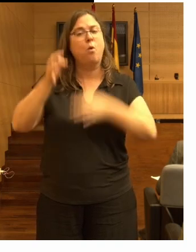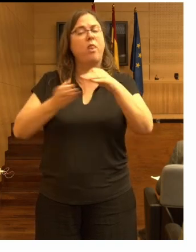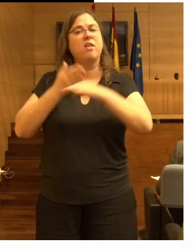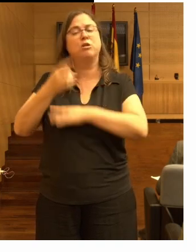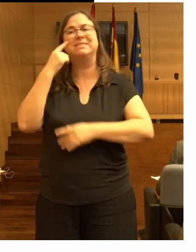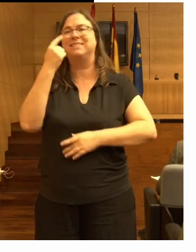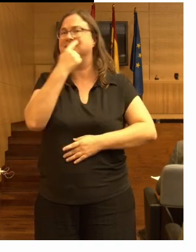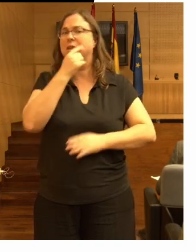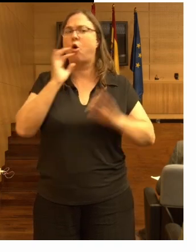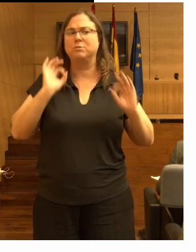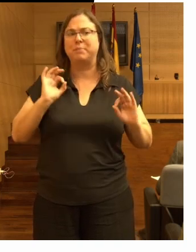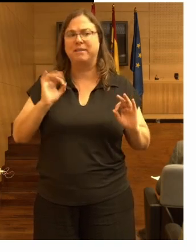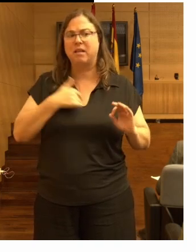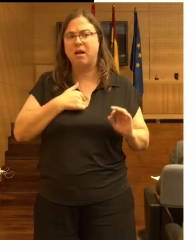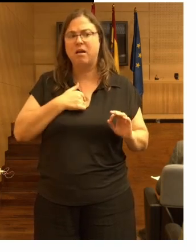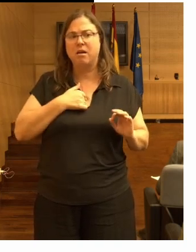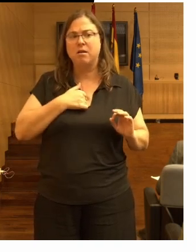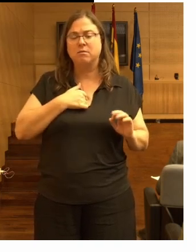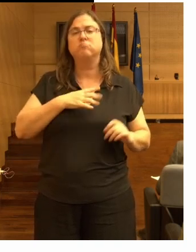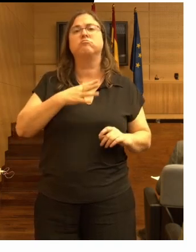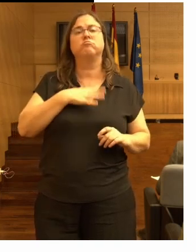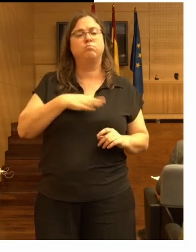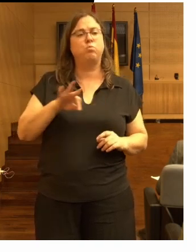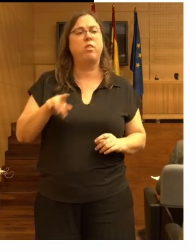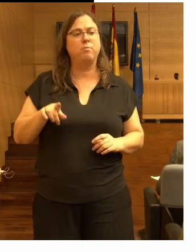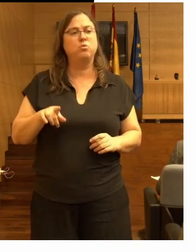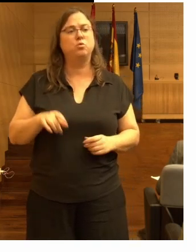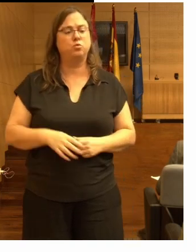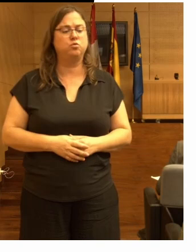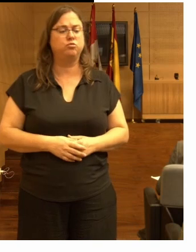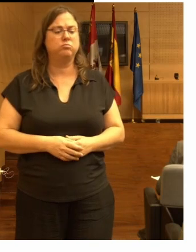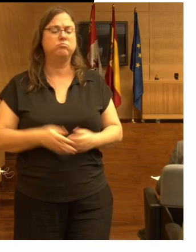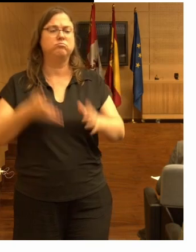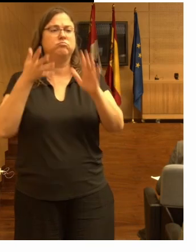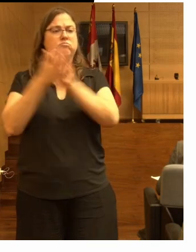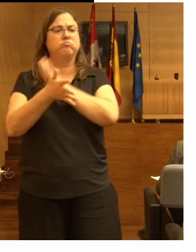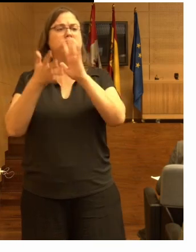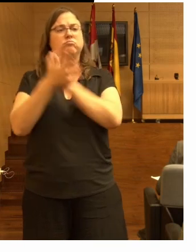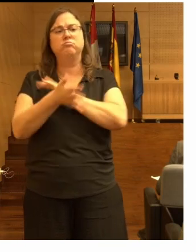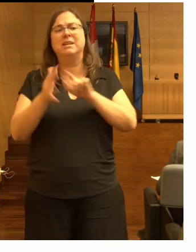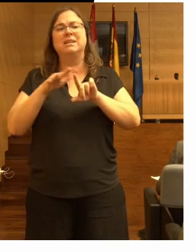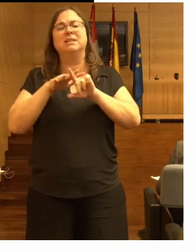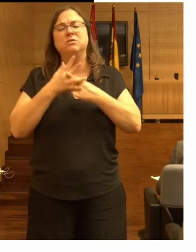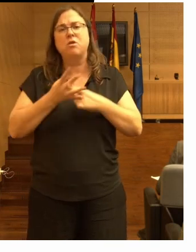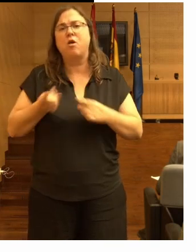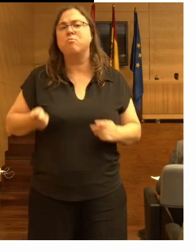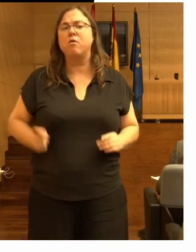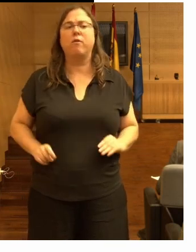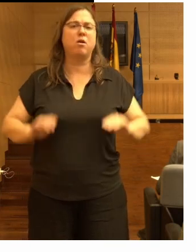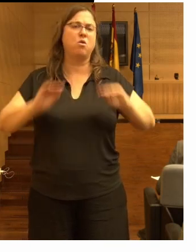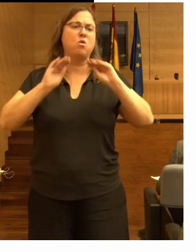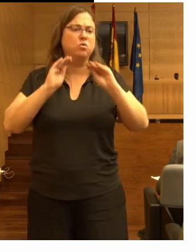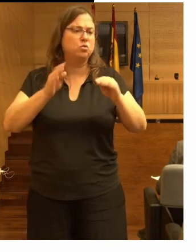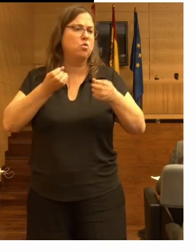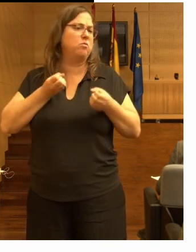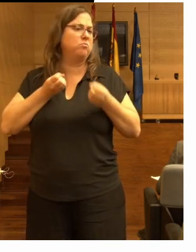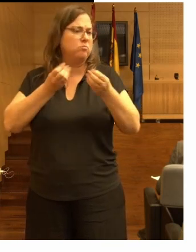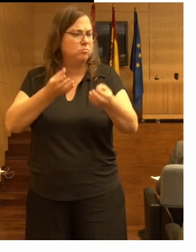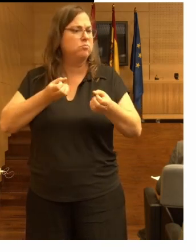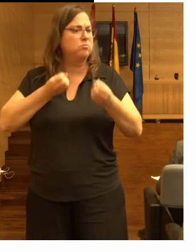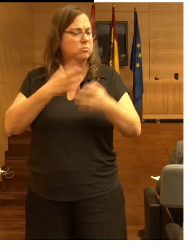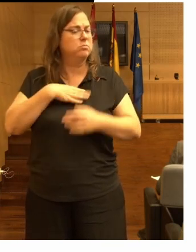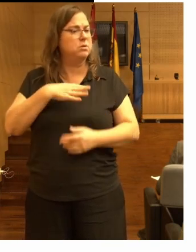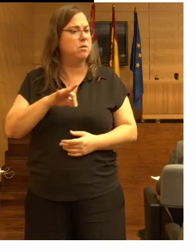y ahí podemos informar del estándar profesional que ha llevado a